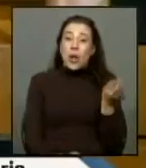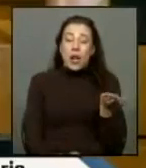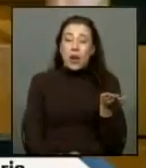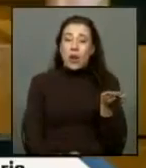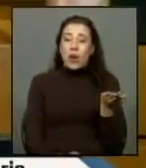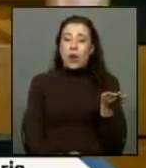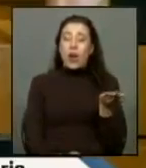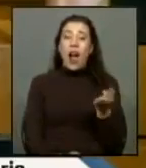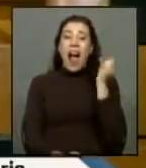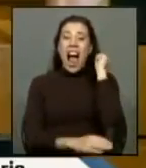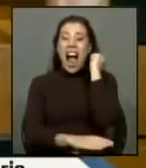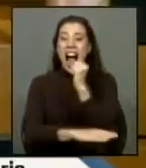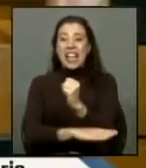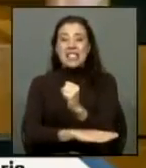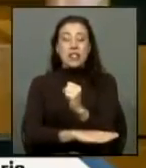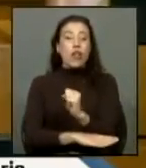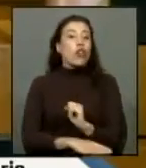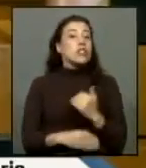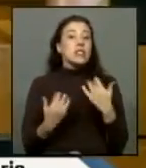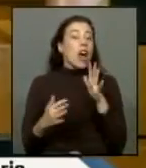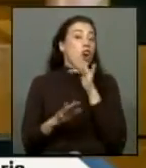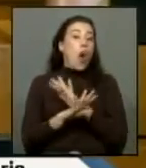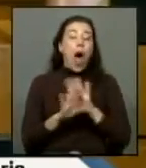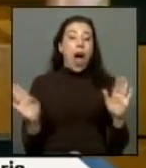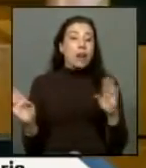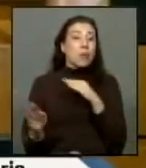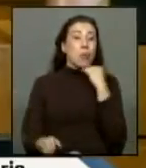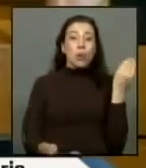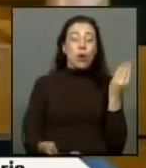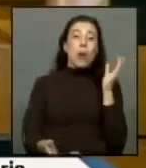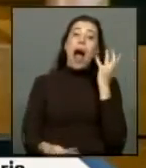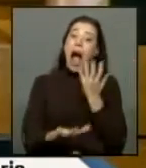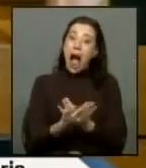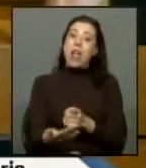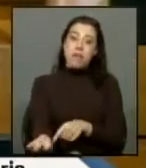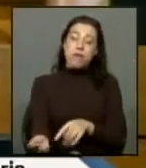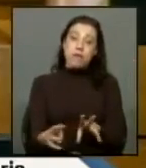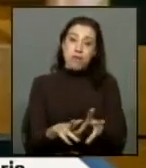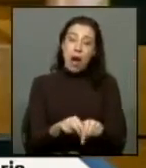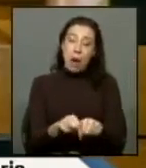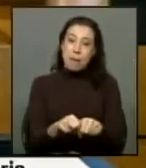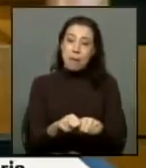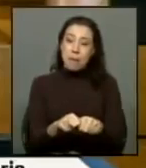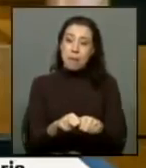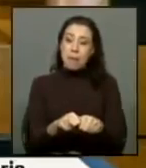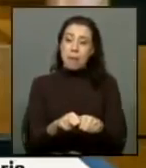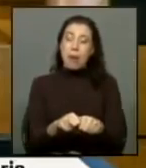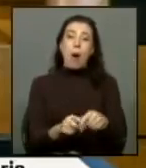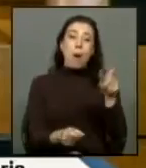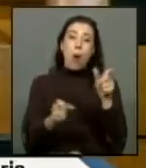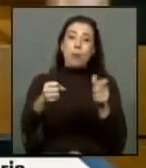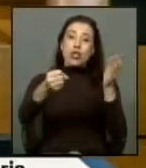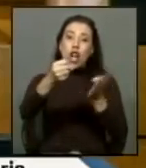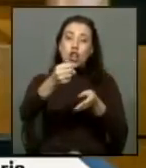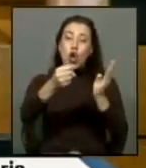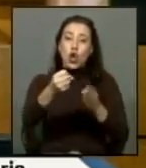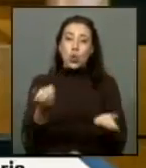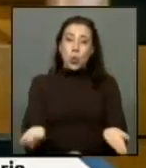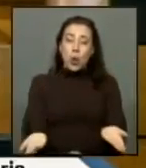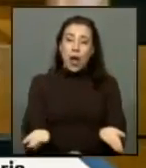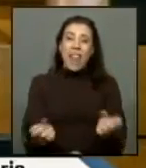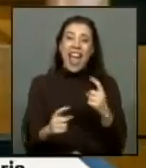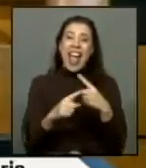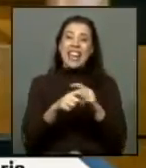fueron asesinados ya no están pero hay familiares hay torturados hay